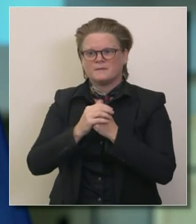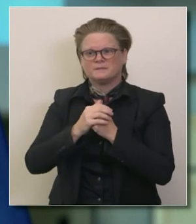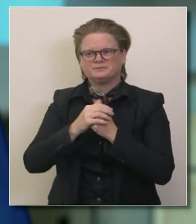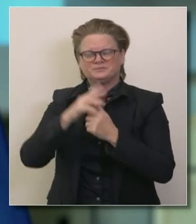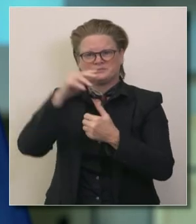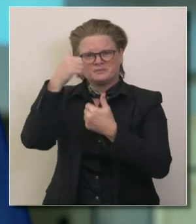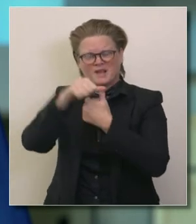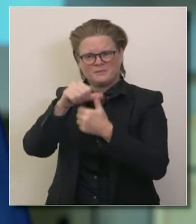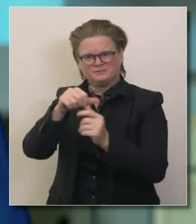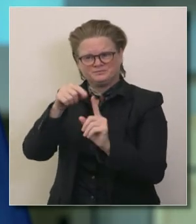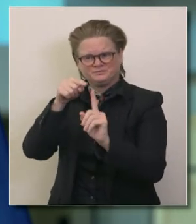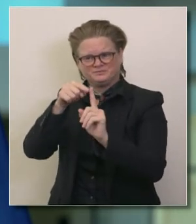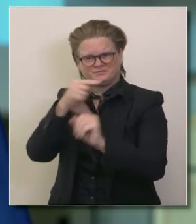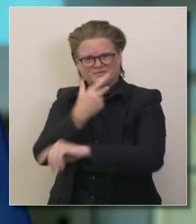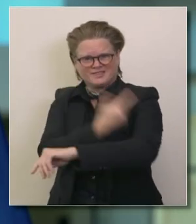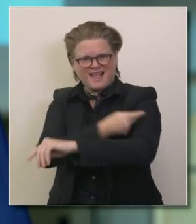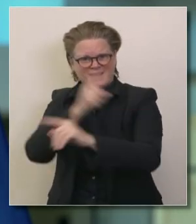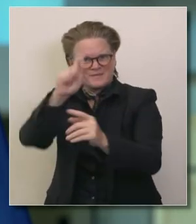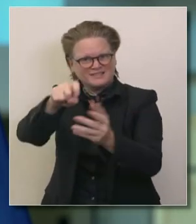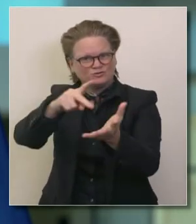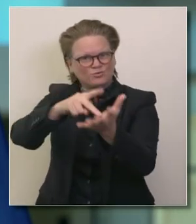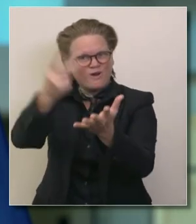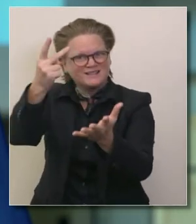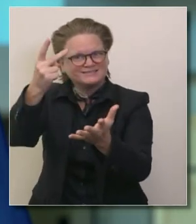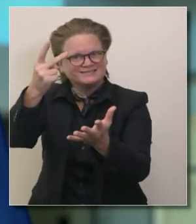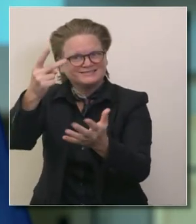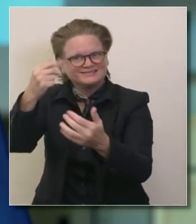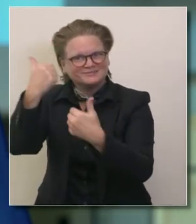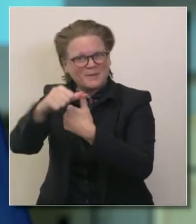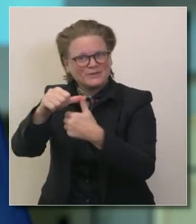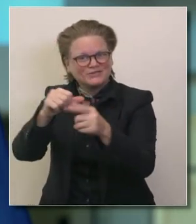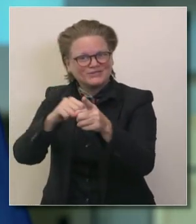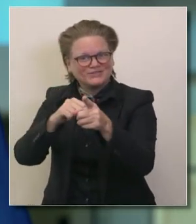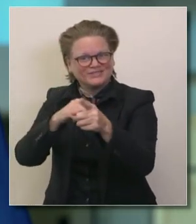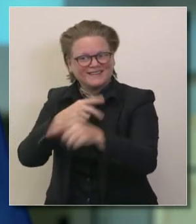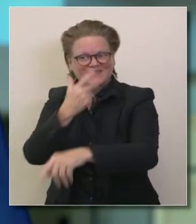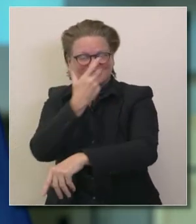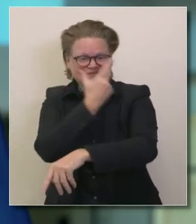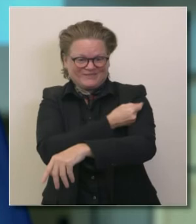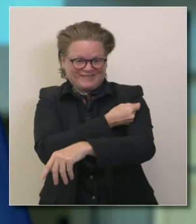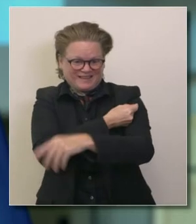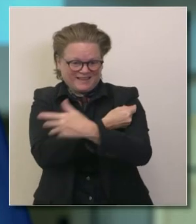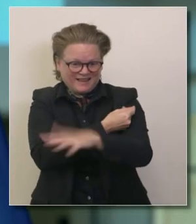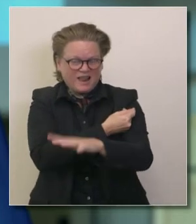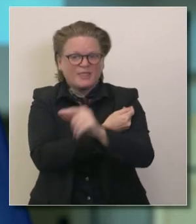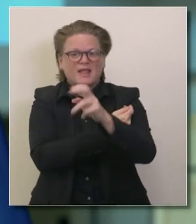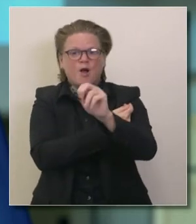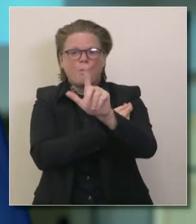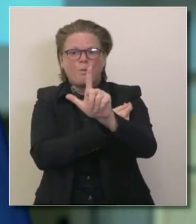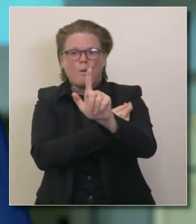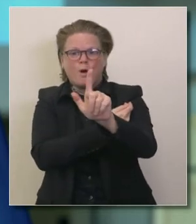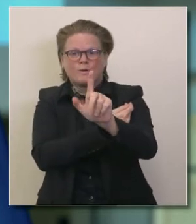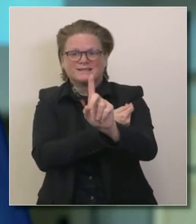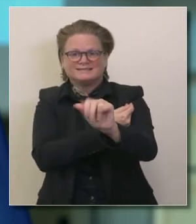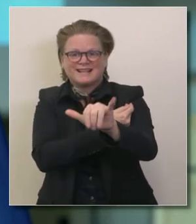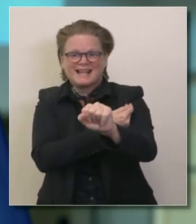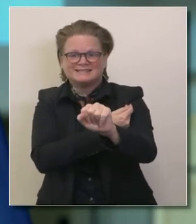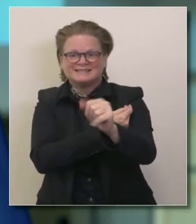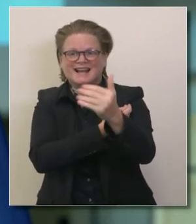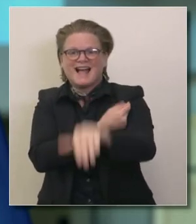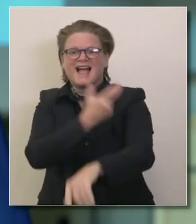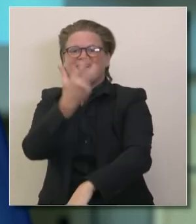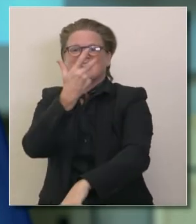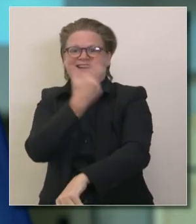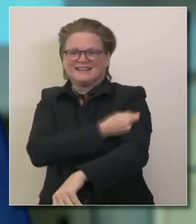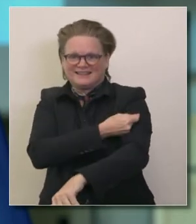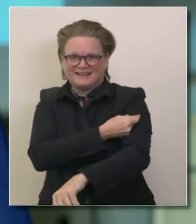distribuir la segunda dosis tres semanas después de la primera dosis para tener lo suficiente para dar esa segunda dosis y seguir